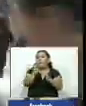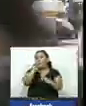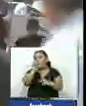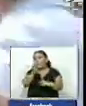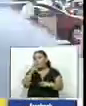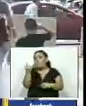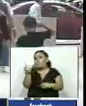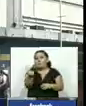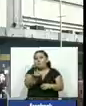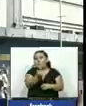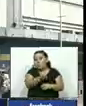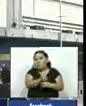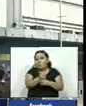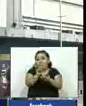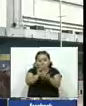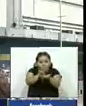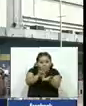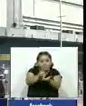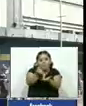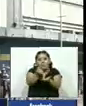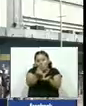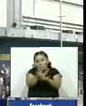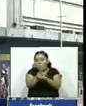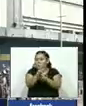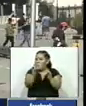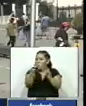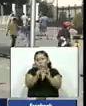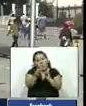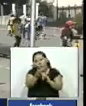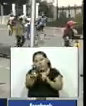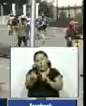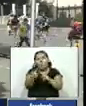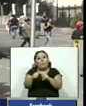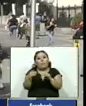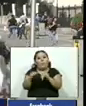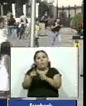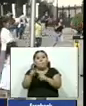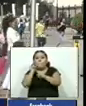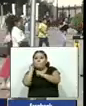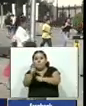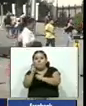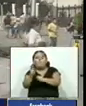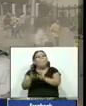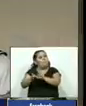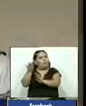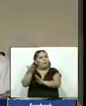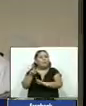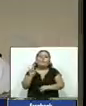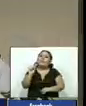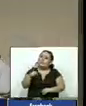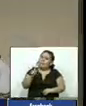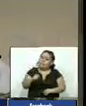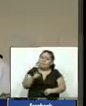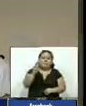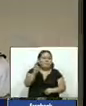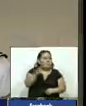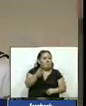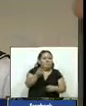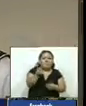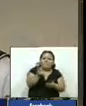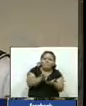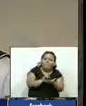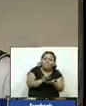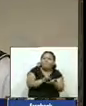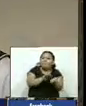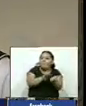número de personas que son extorsionadas pero que también hay un leve aumento de las denuncias se mantiene la denuncia